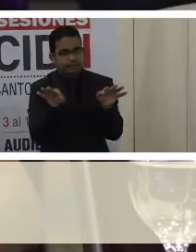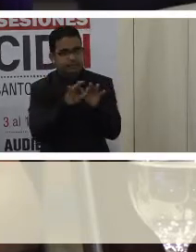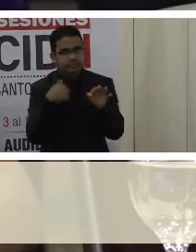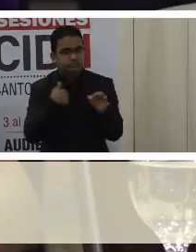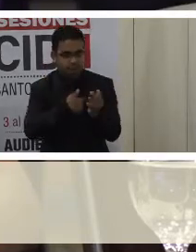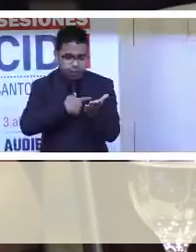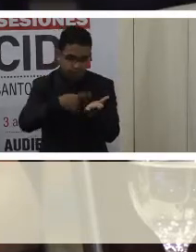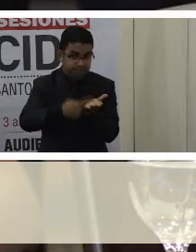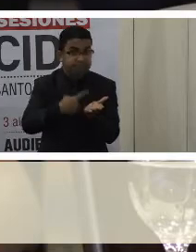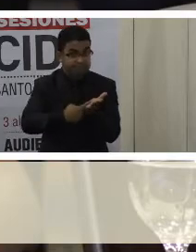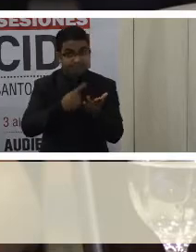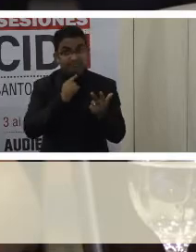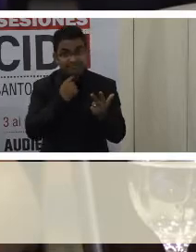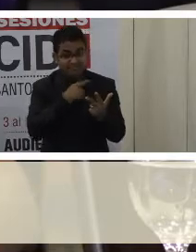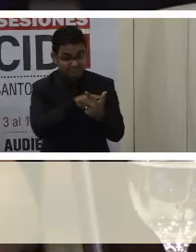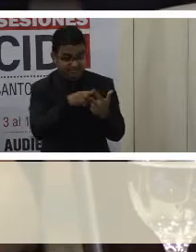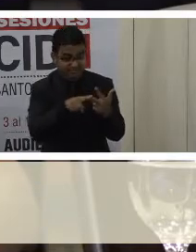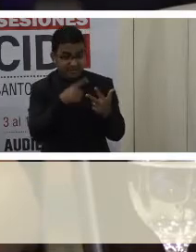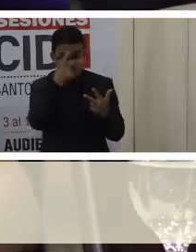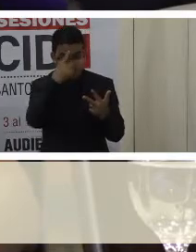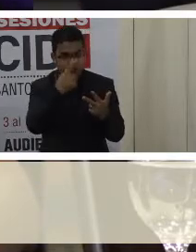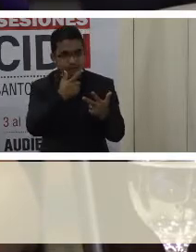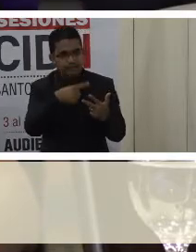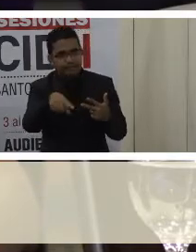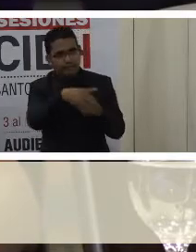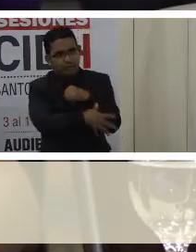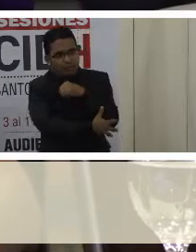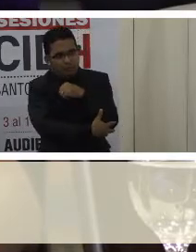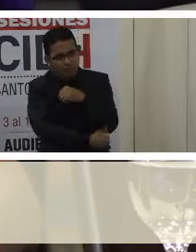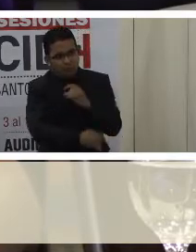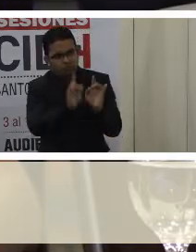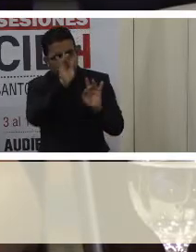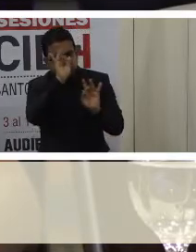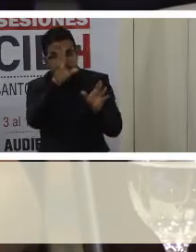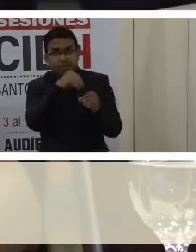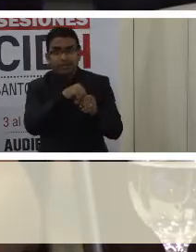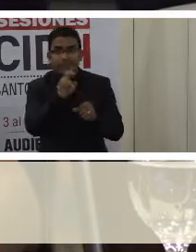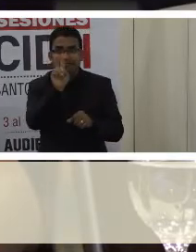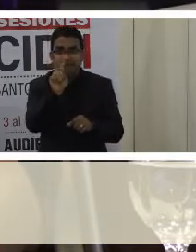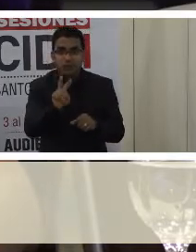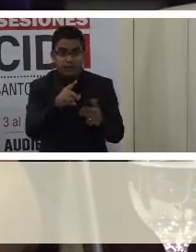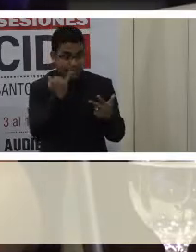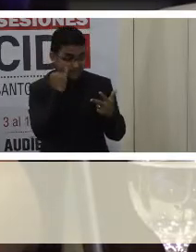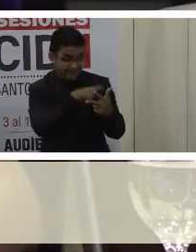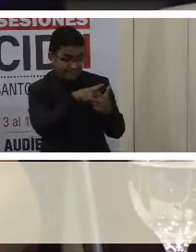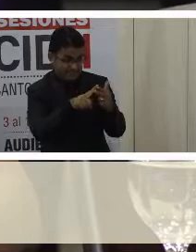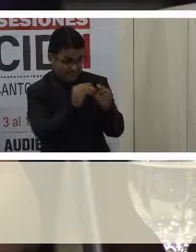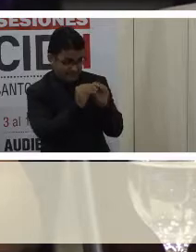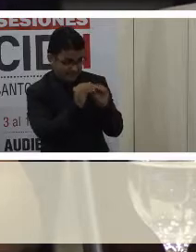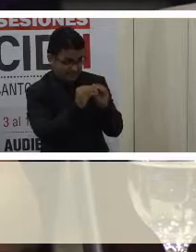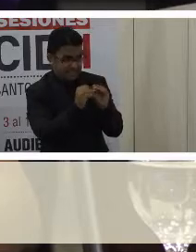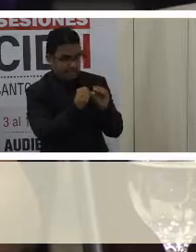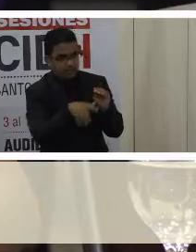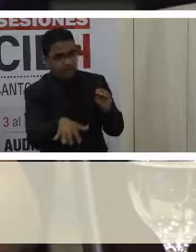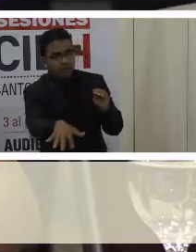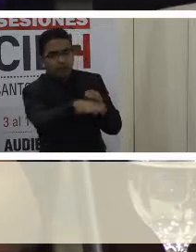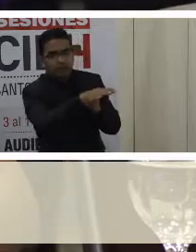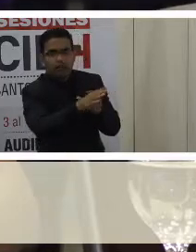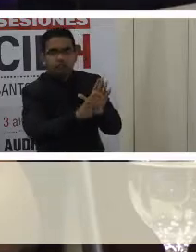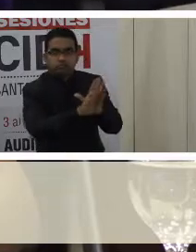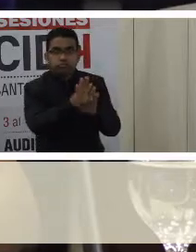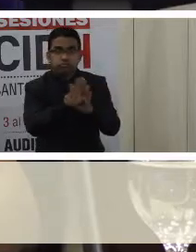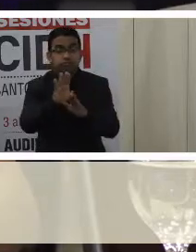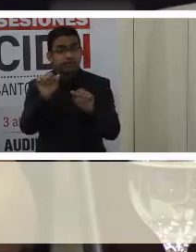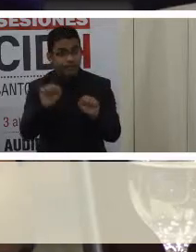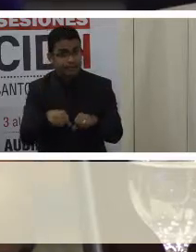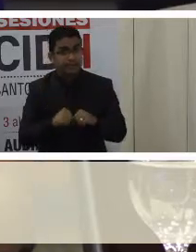considerarse para establecer la cifra de pobreza en Venezuela, pues en el contexto de la accesibilidad de las personas a bienes y servicios que